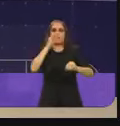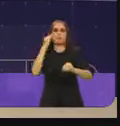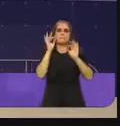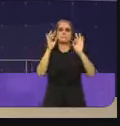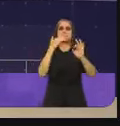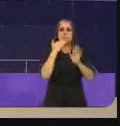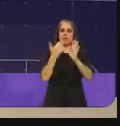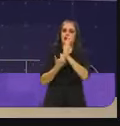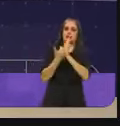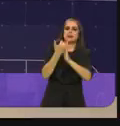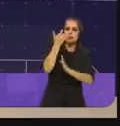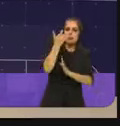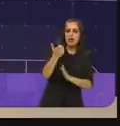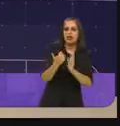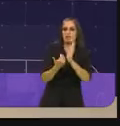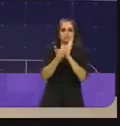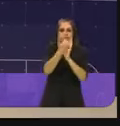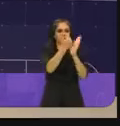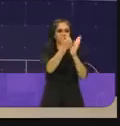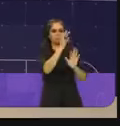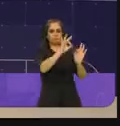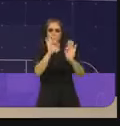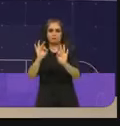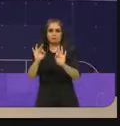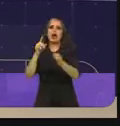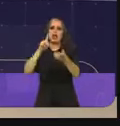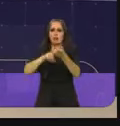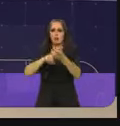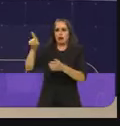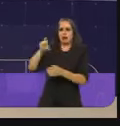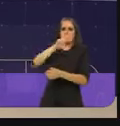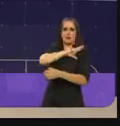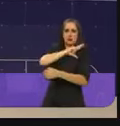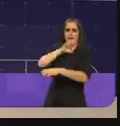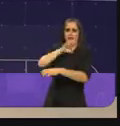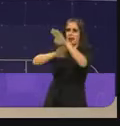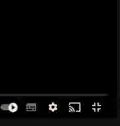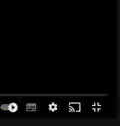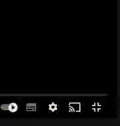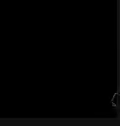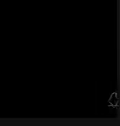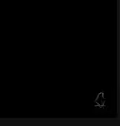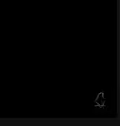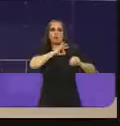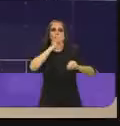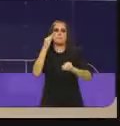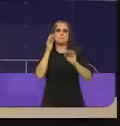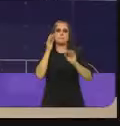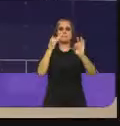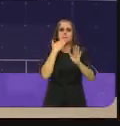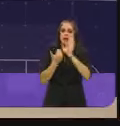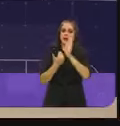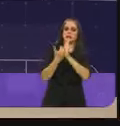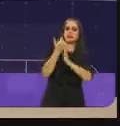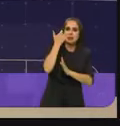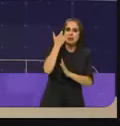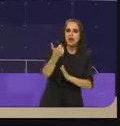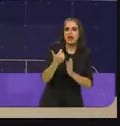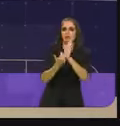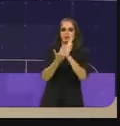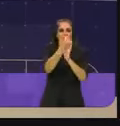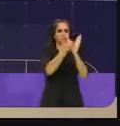y el crecimiento y además estimula la inversión privada. En mi programa de inversión y además